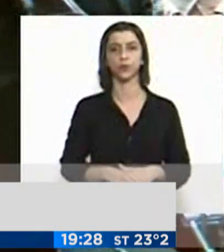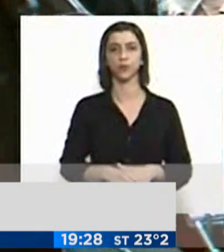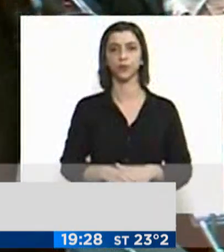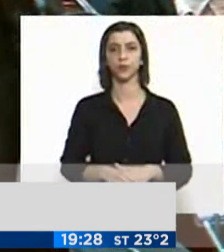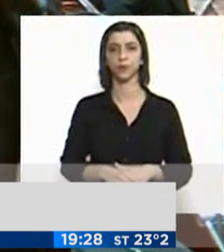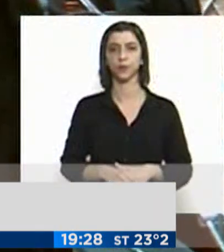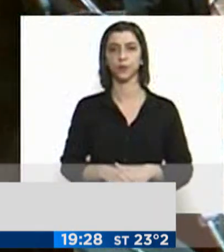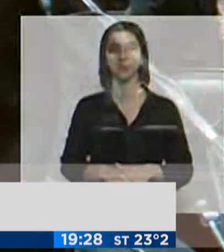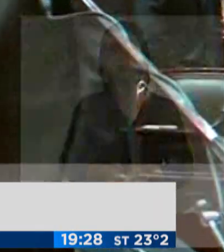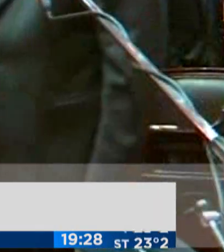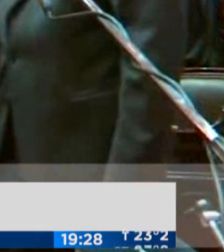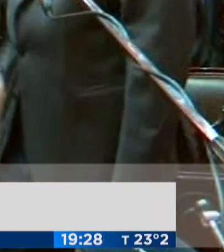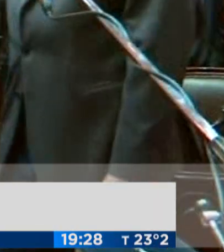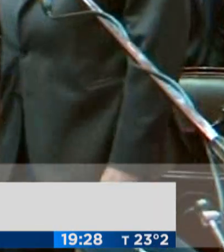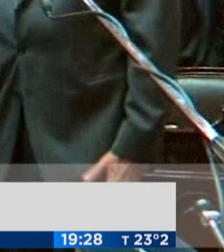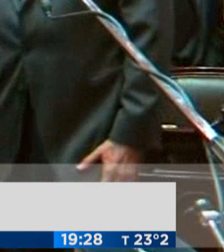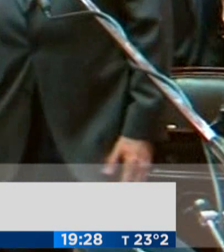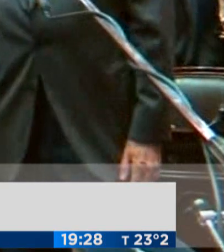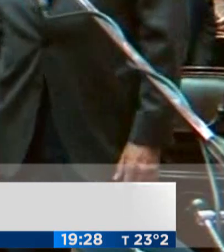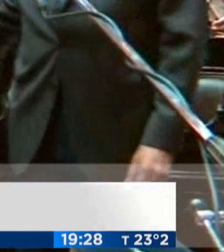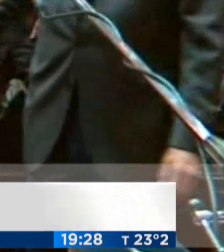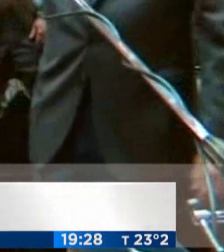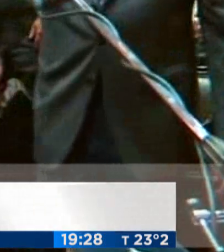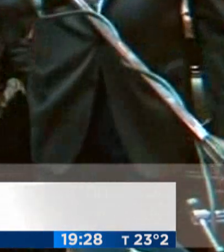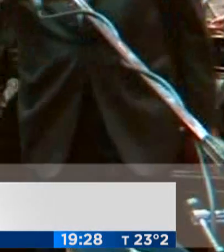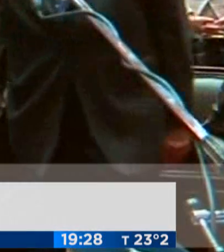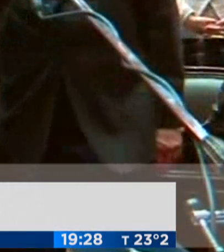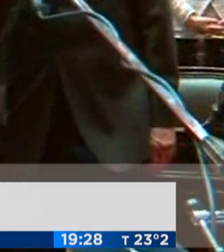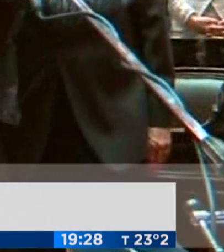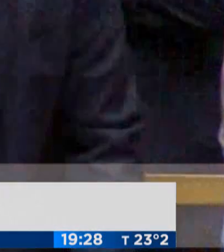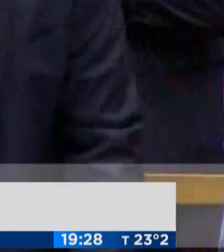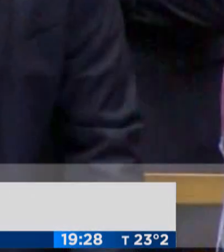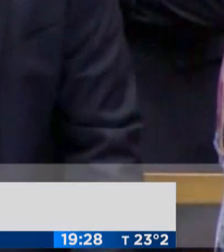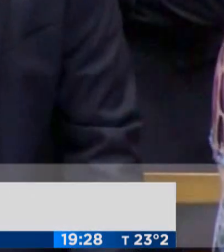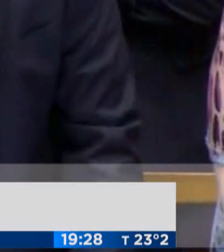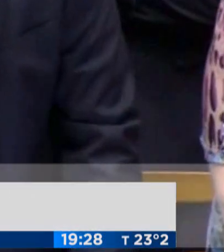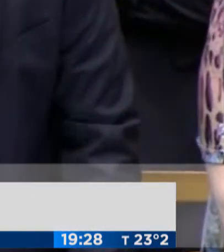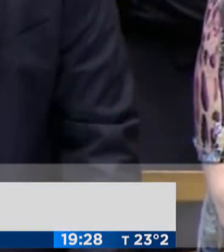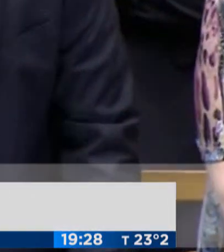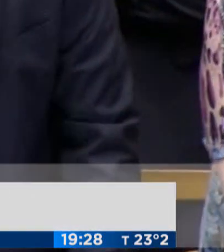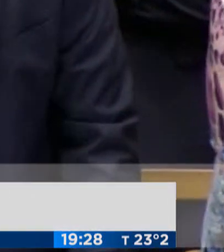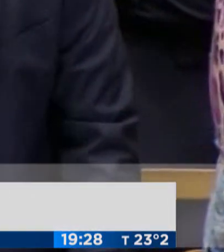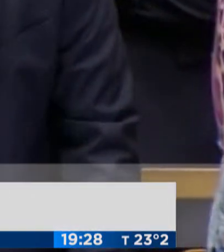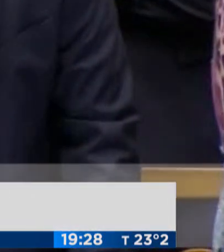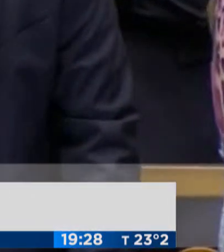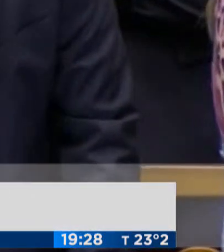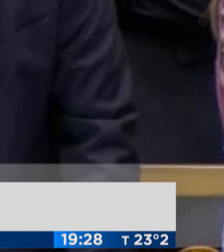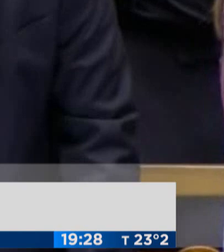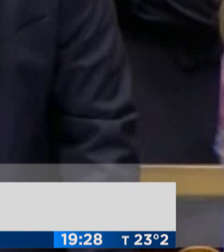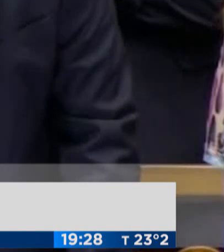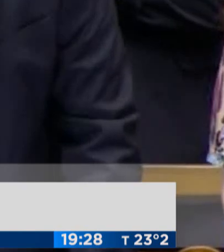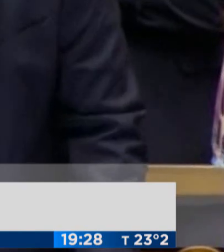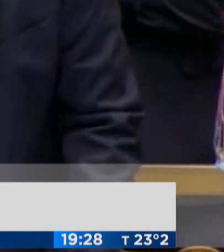Jura también en este momento, como lo vemos, el actual gobernador de la provincia de San Juan, que asume como